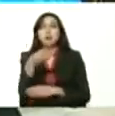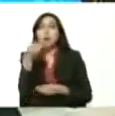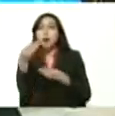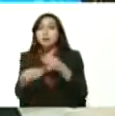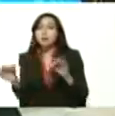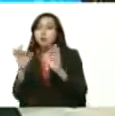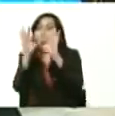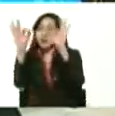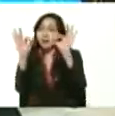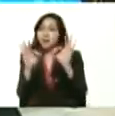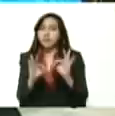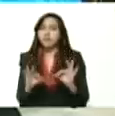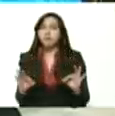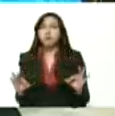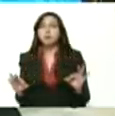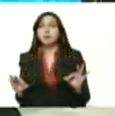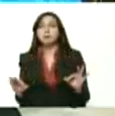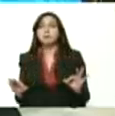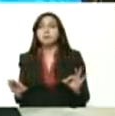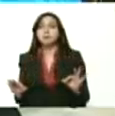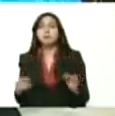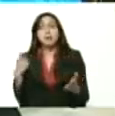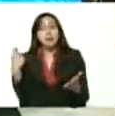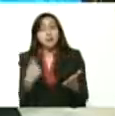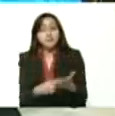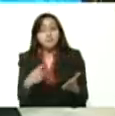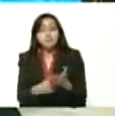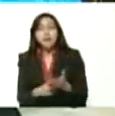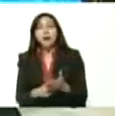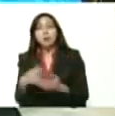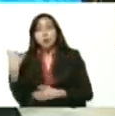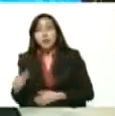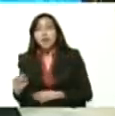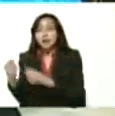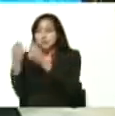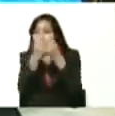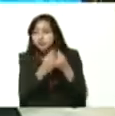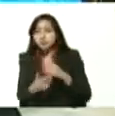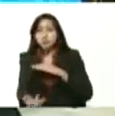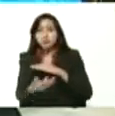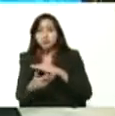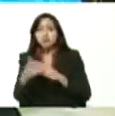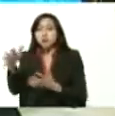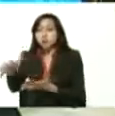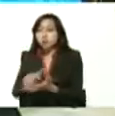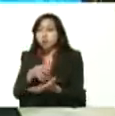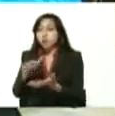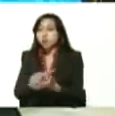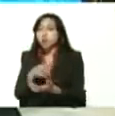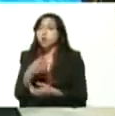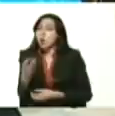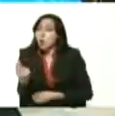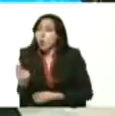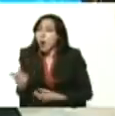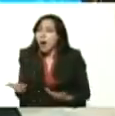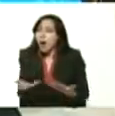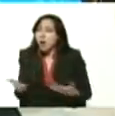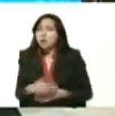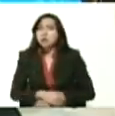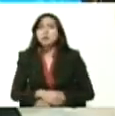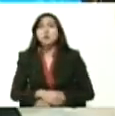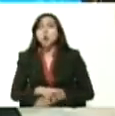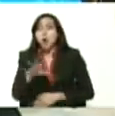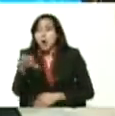mecanismos con el pago digital de la cosecha se sabe todo cuánto costó la cosecha cuánto cuesta el